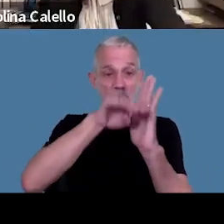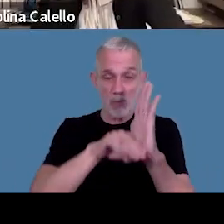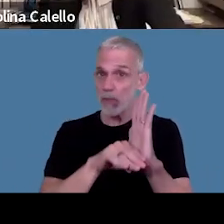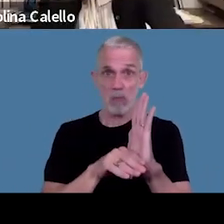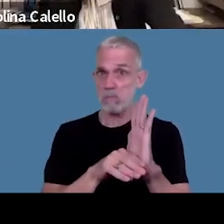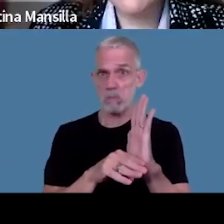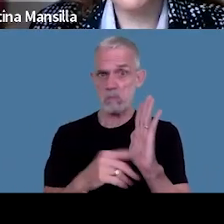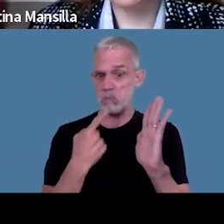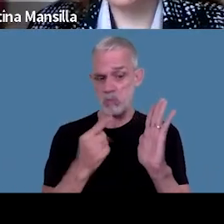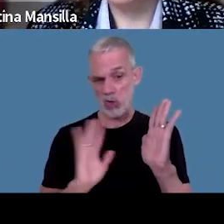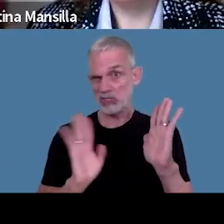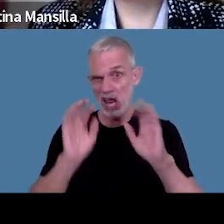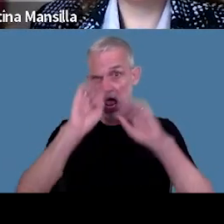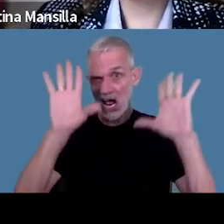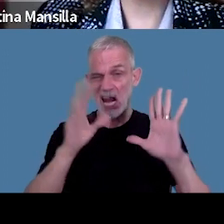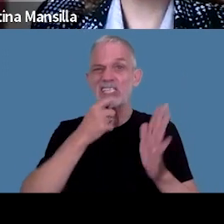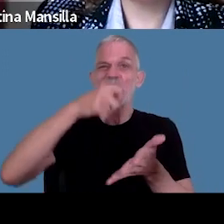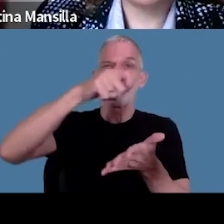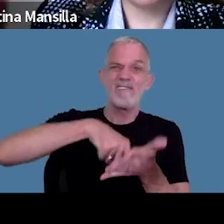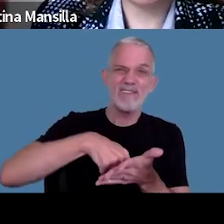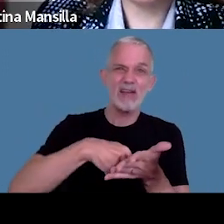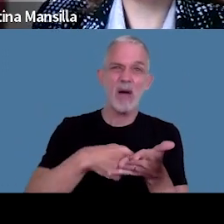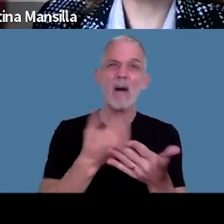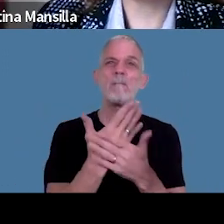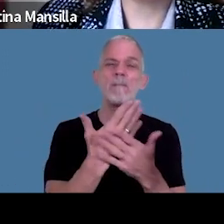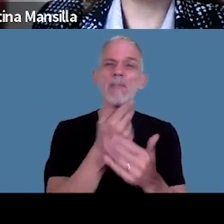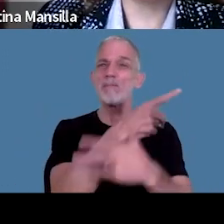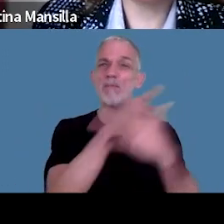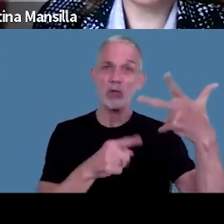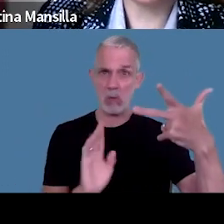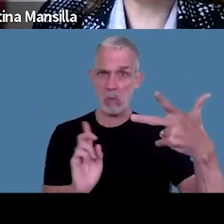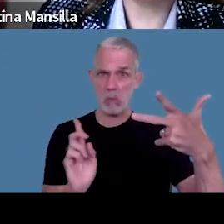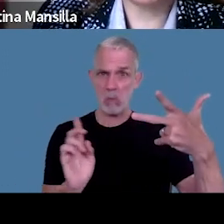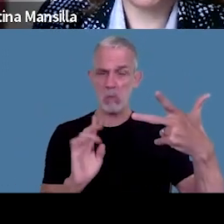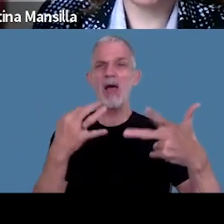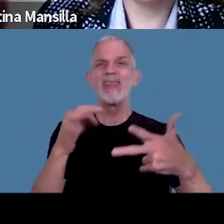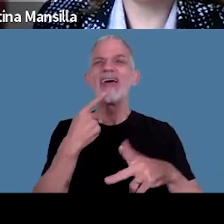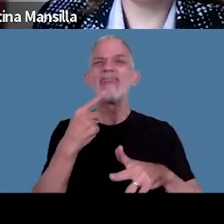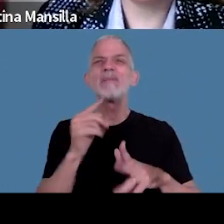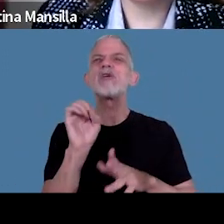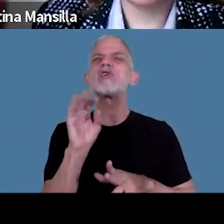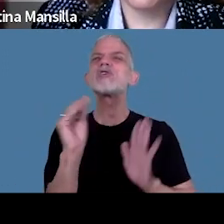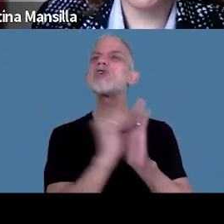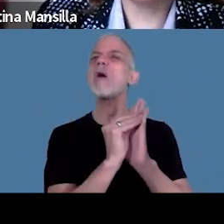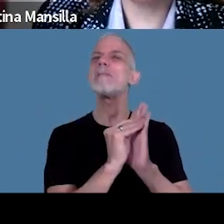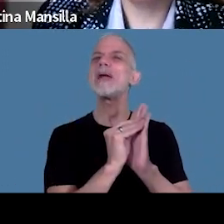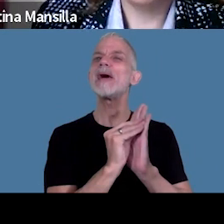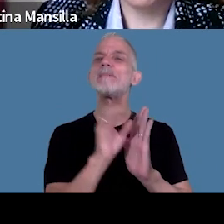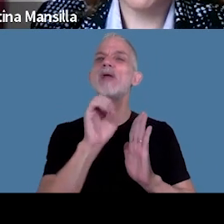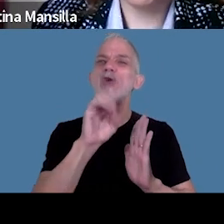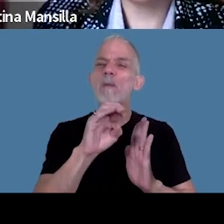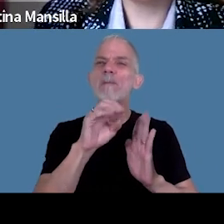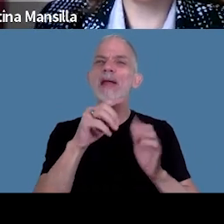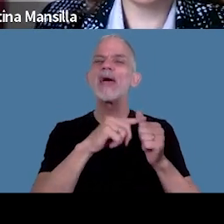no no aclara que que tengan que ser firmada por los tres habla de que tienen que estar nominados es decir tiene que estar el nombre